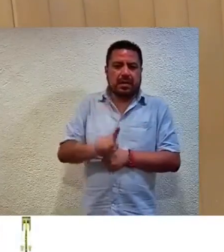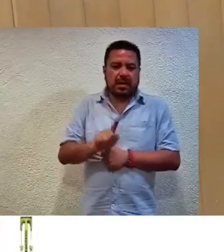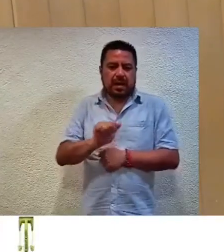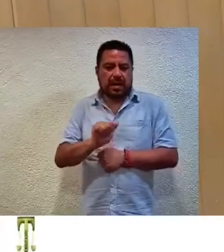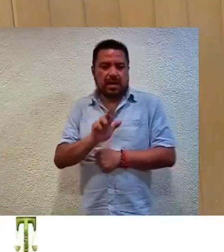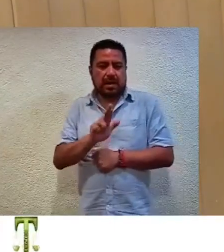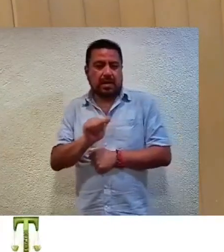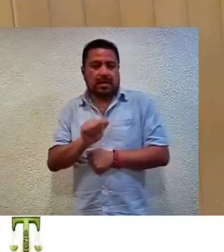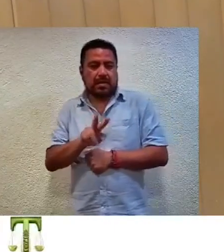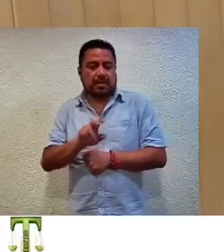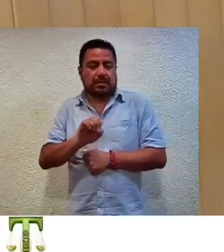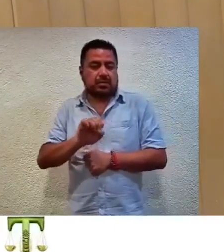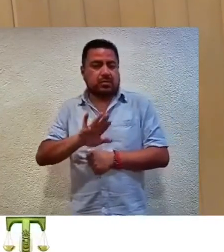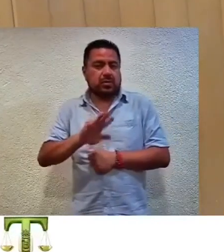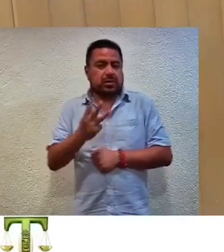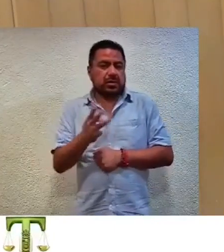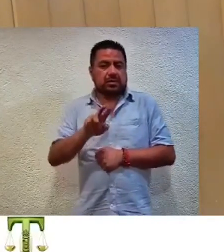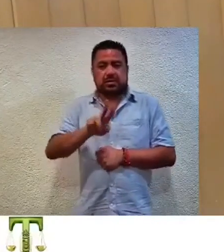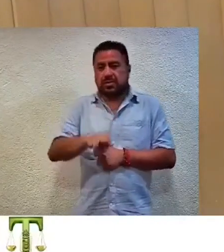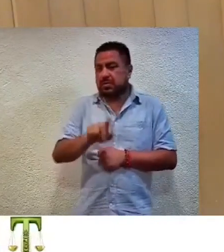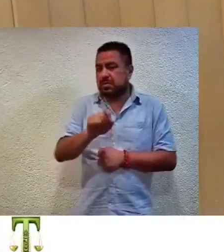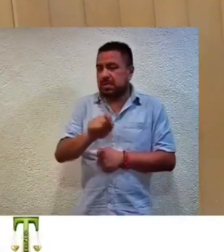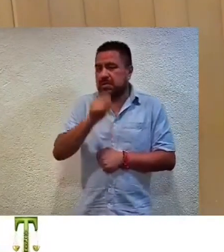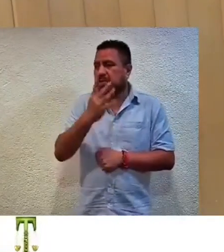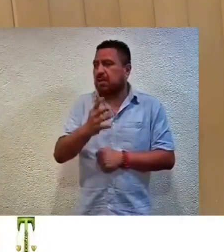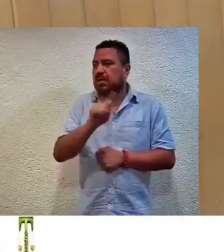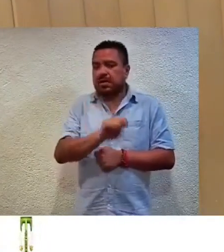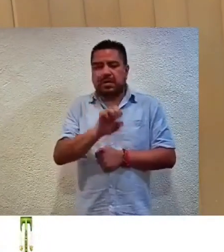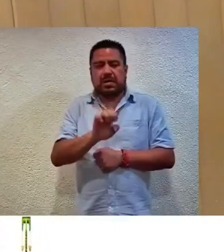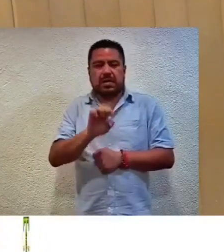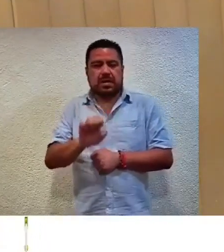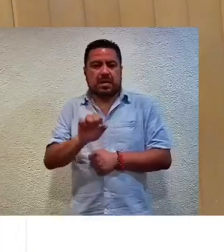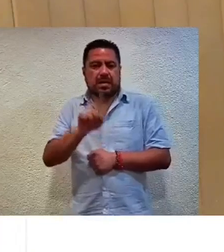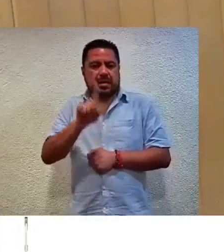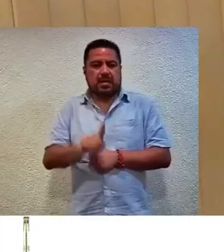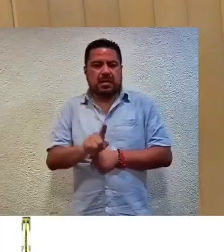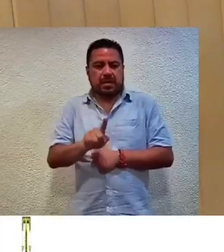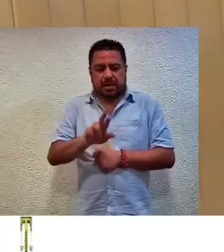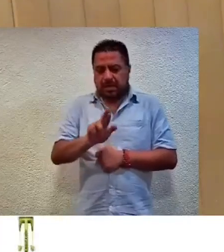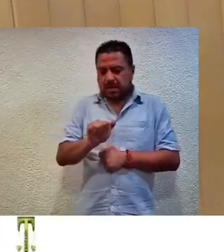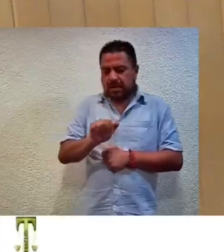-054-2024, TEE-RAP